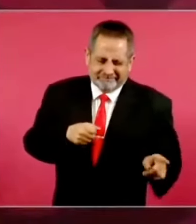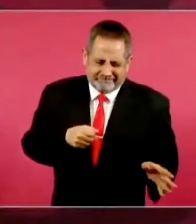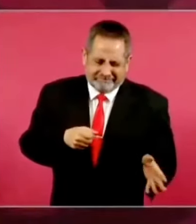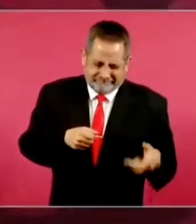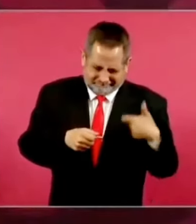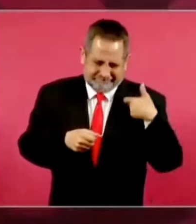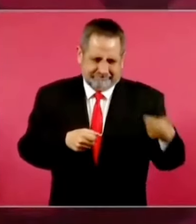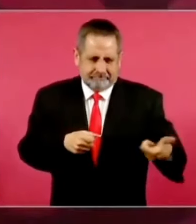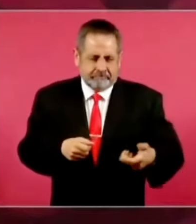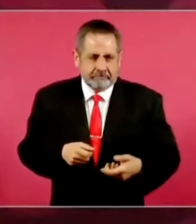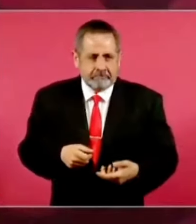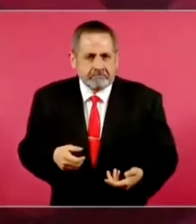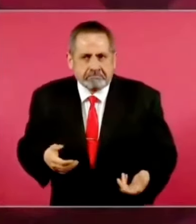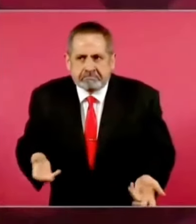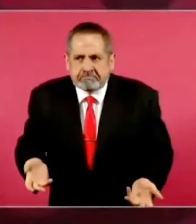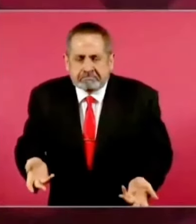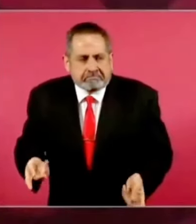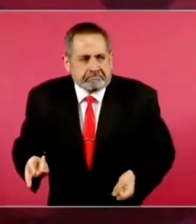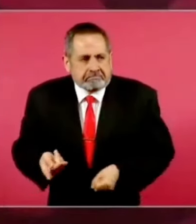Pero miren lo que pasó,